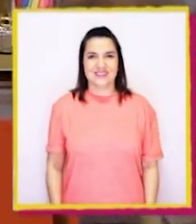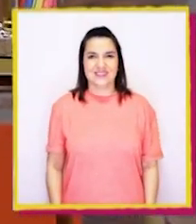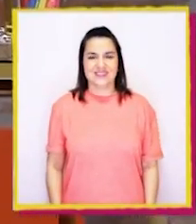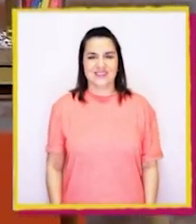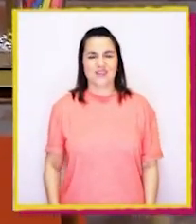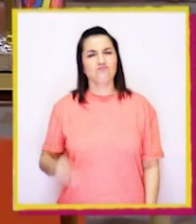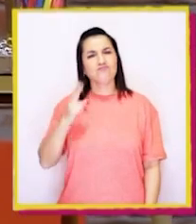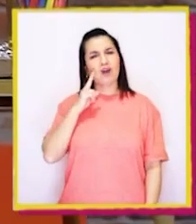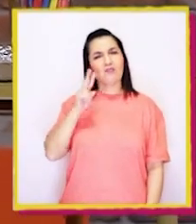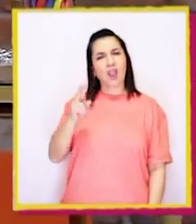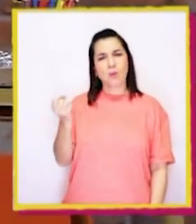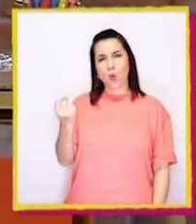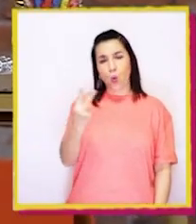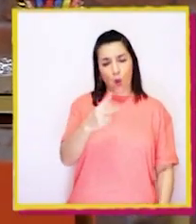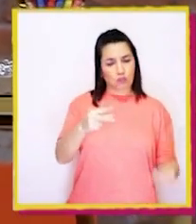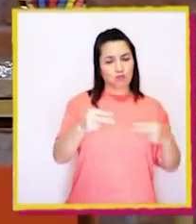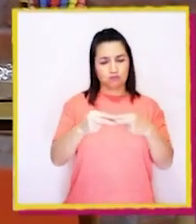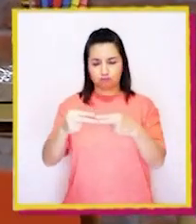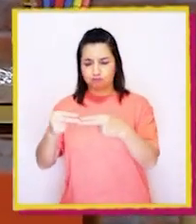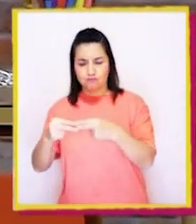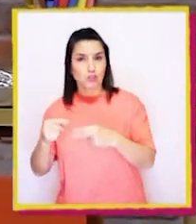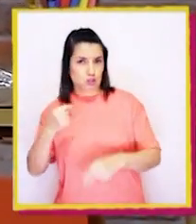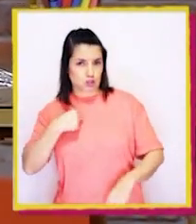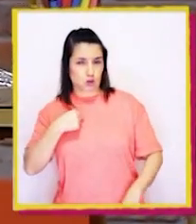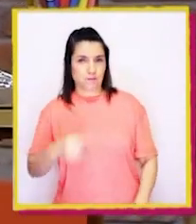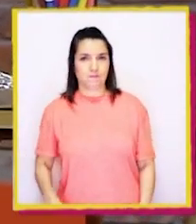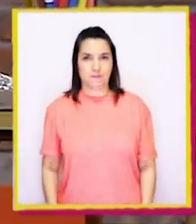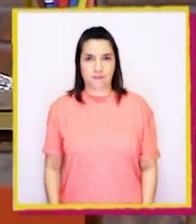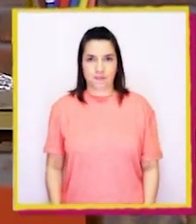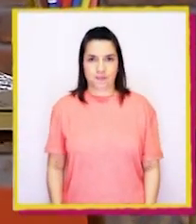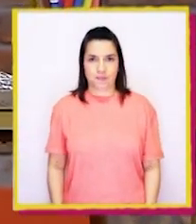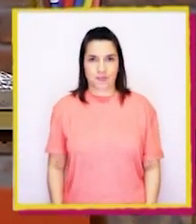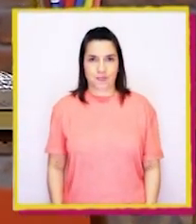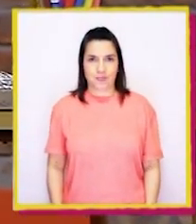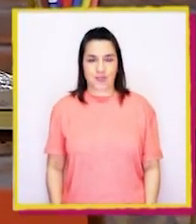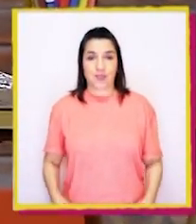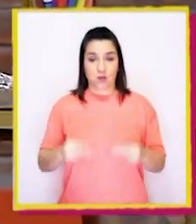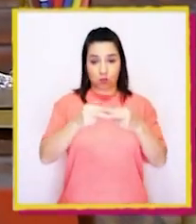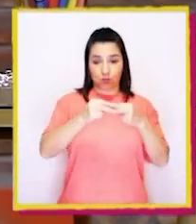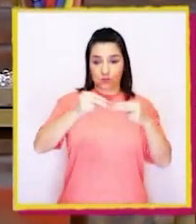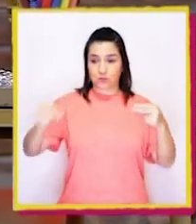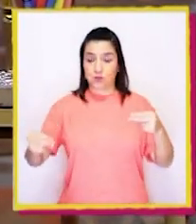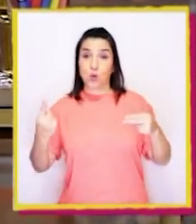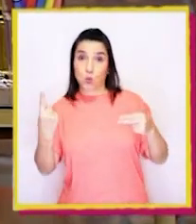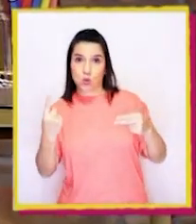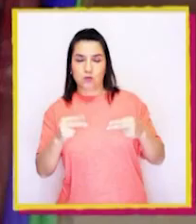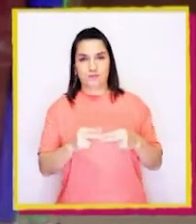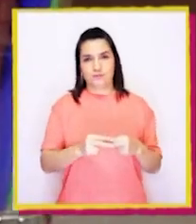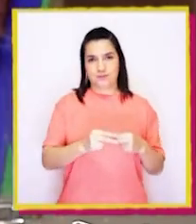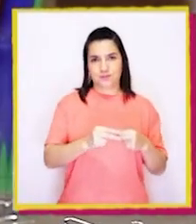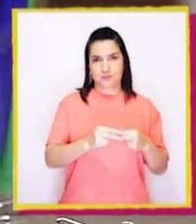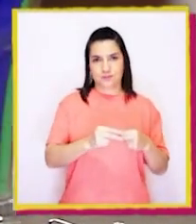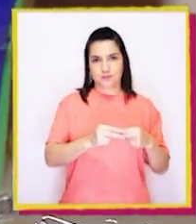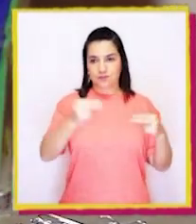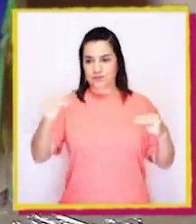Revisemos cuánto logré poner yo. Vamos sacando. Uno,